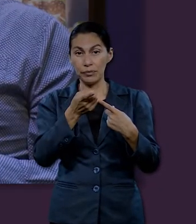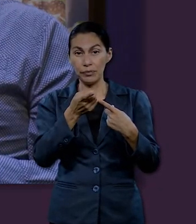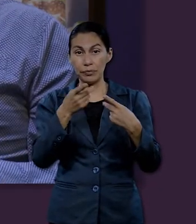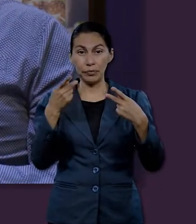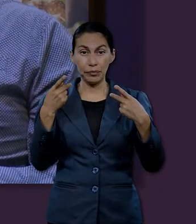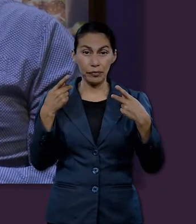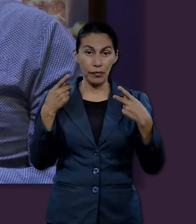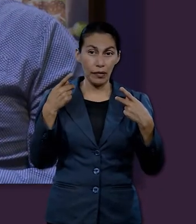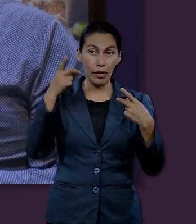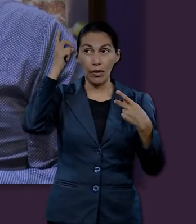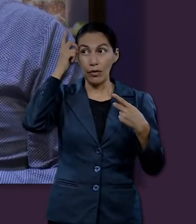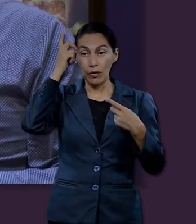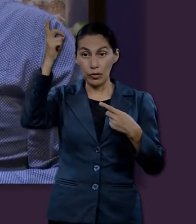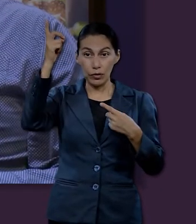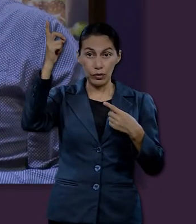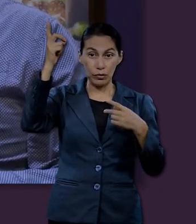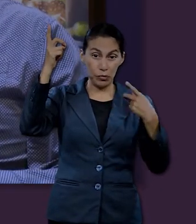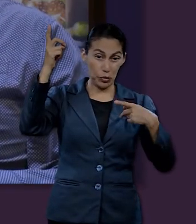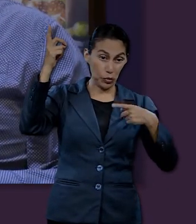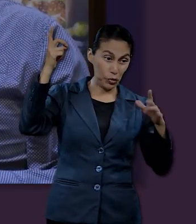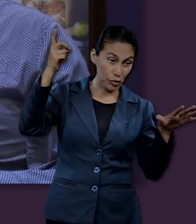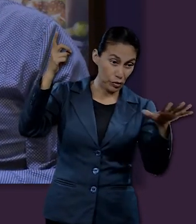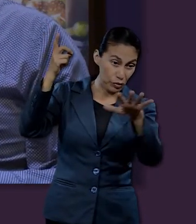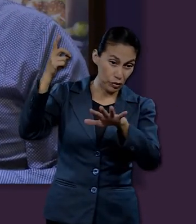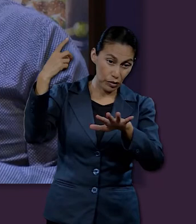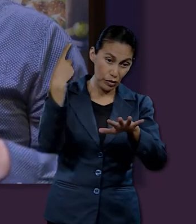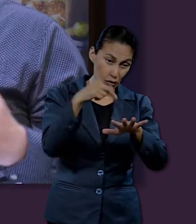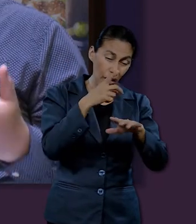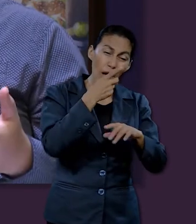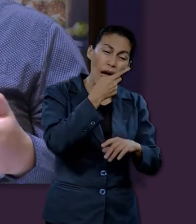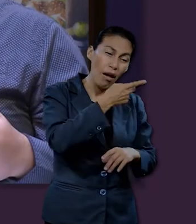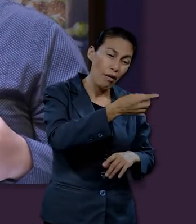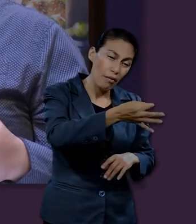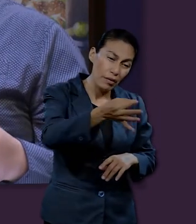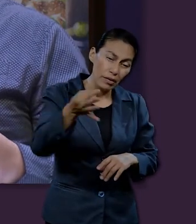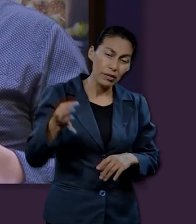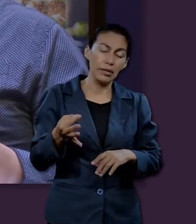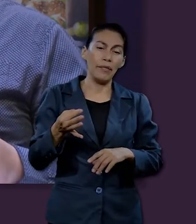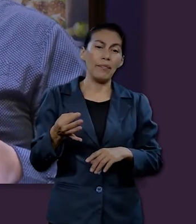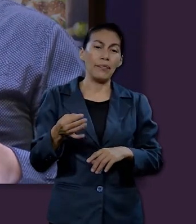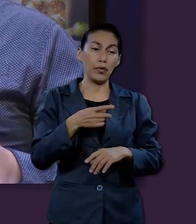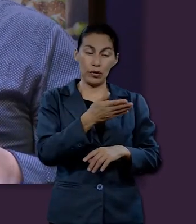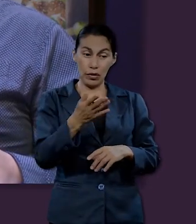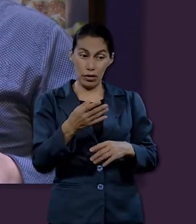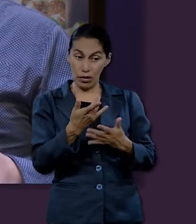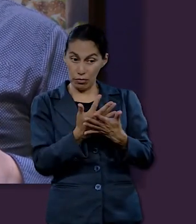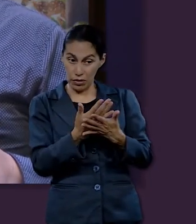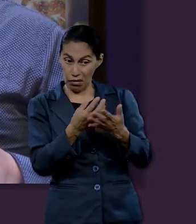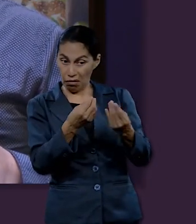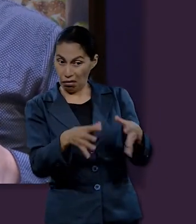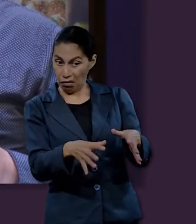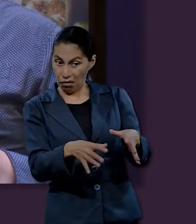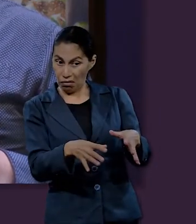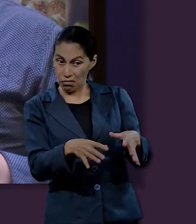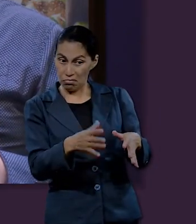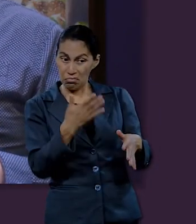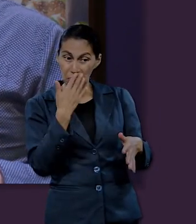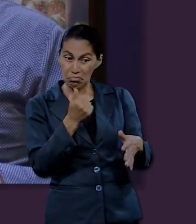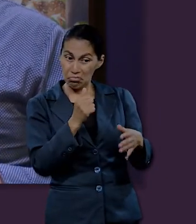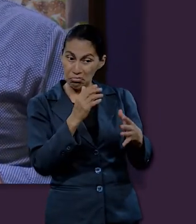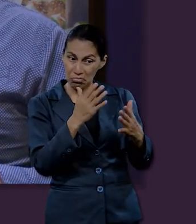Dios dice que su pueblo, dice a su pueblo más bien que no debe perder la esperanza porque su situación